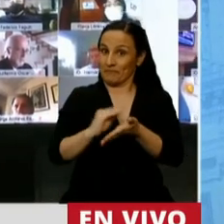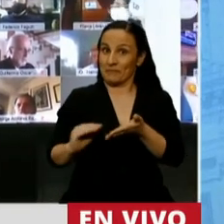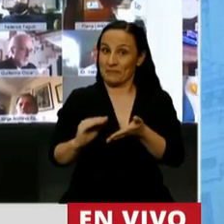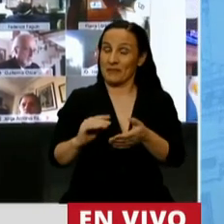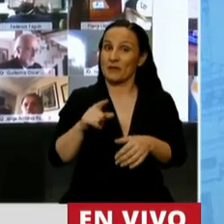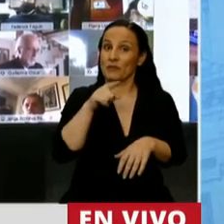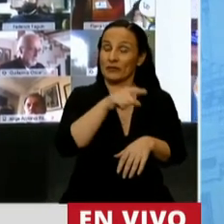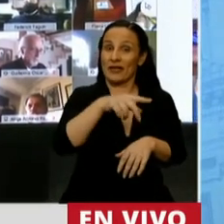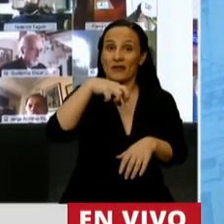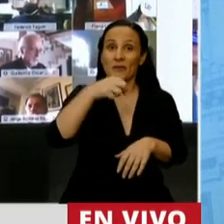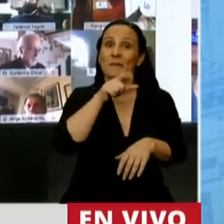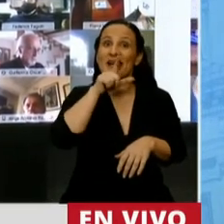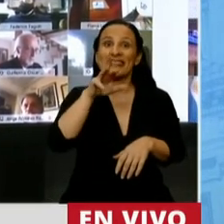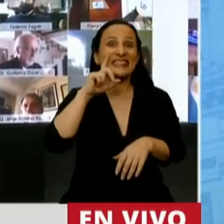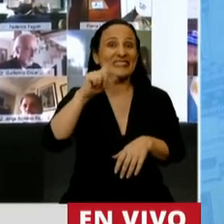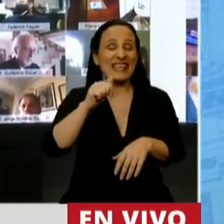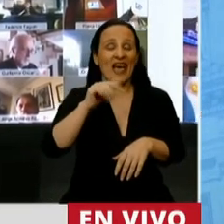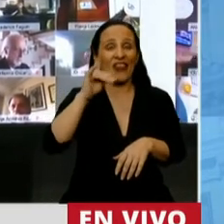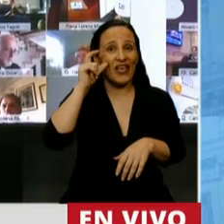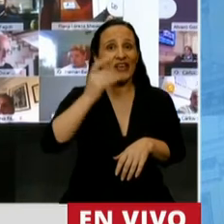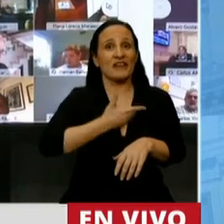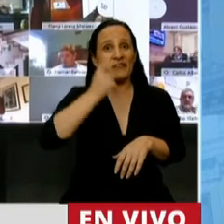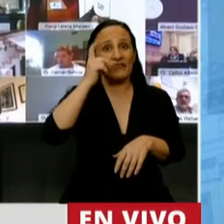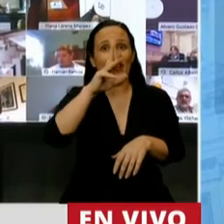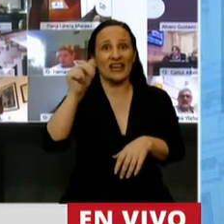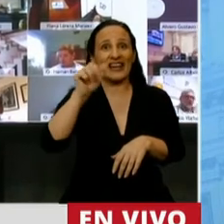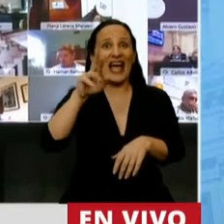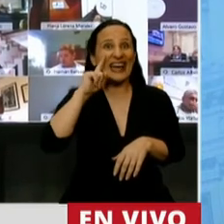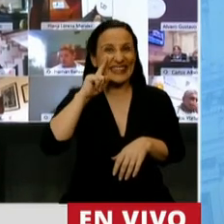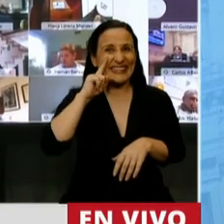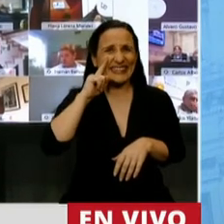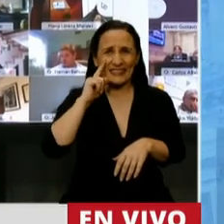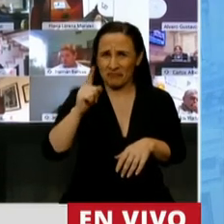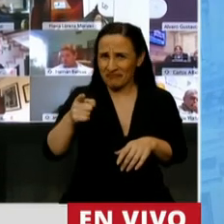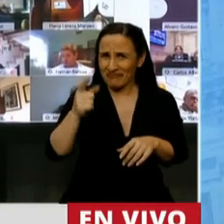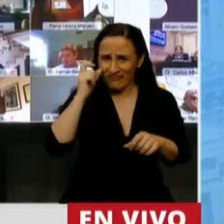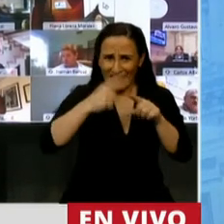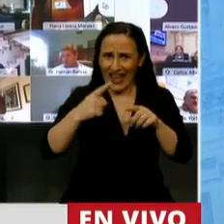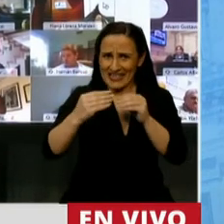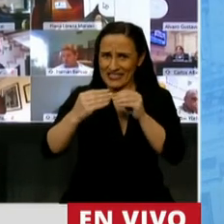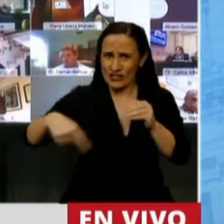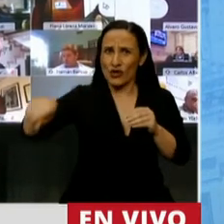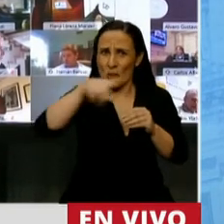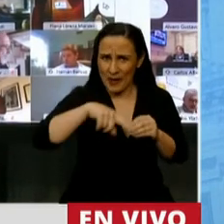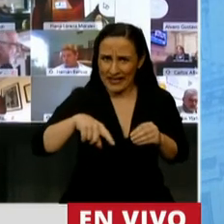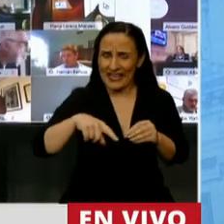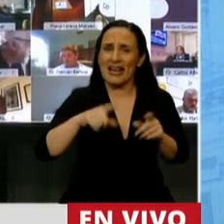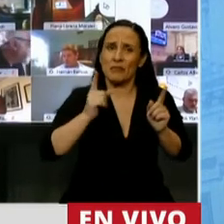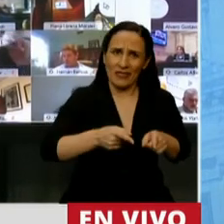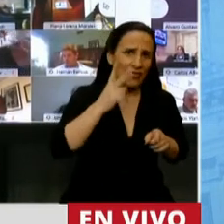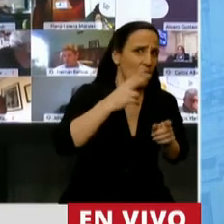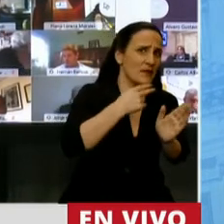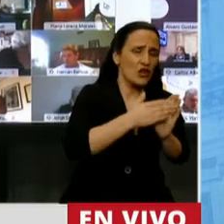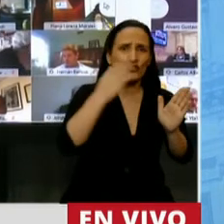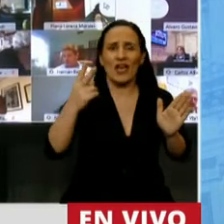provincial Patricia de Ferrari, que ha sido compañera de muchos de ustedes, porque también fue desde el 2011